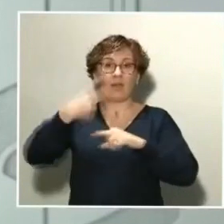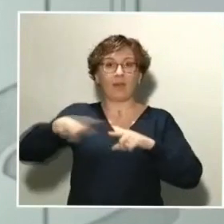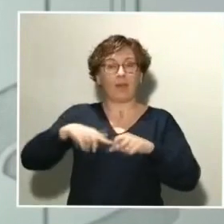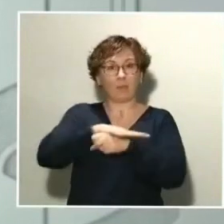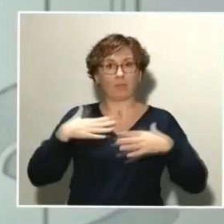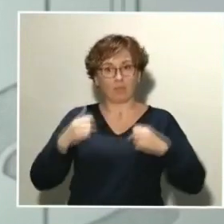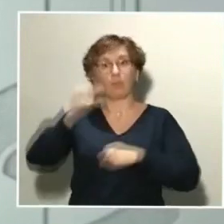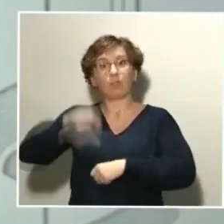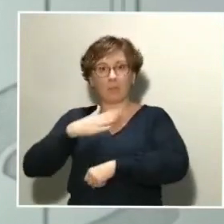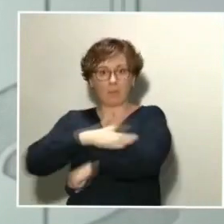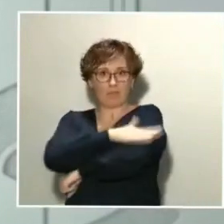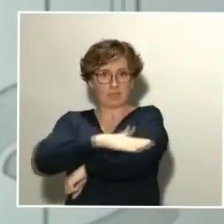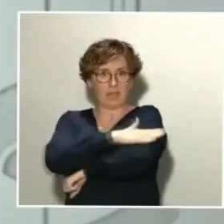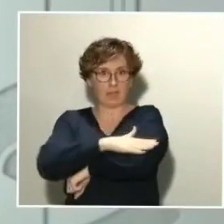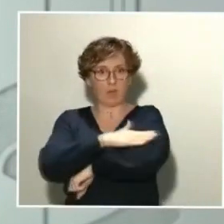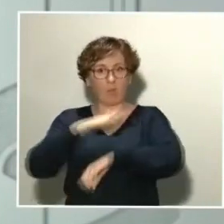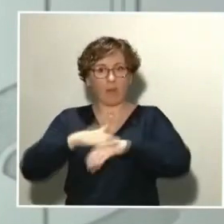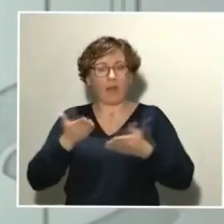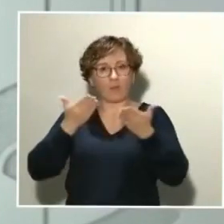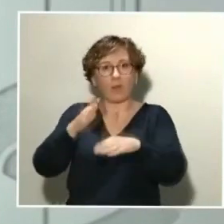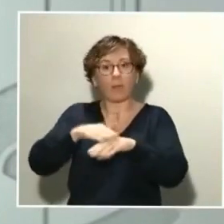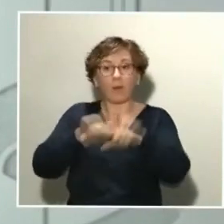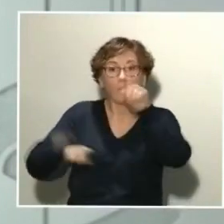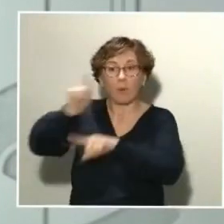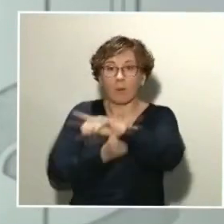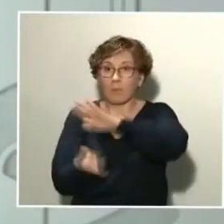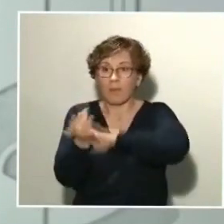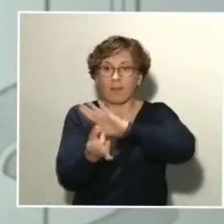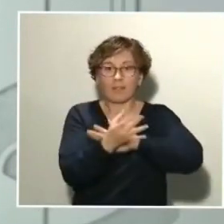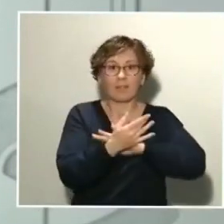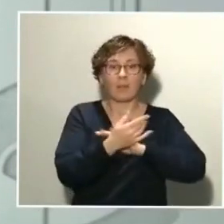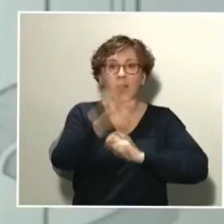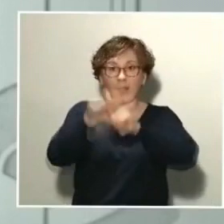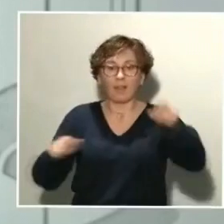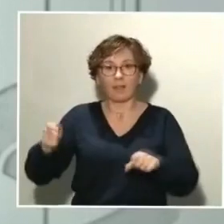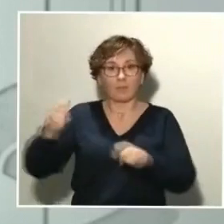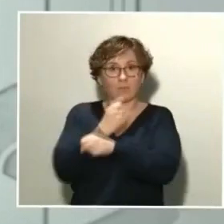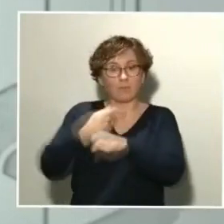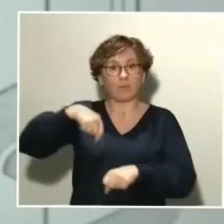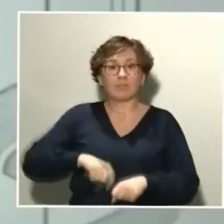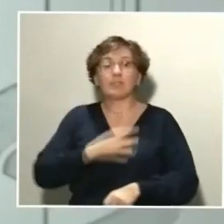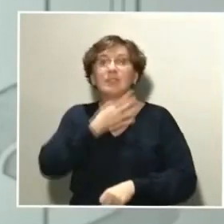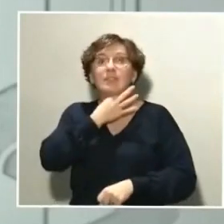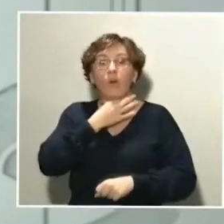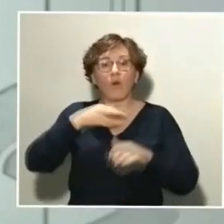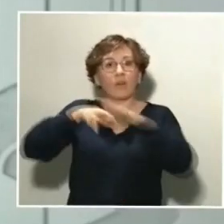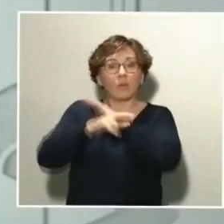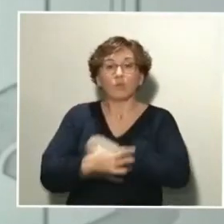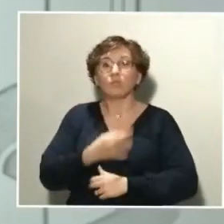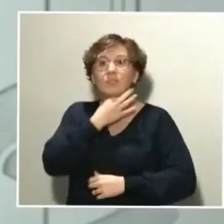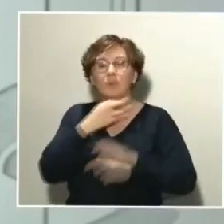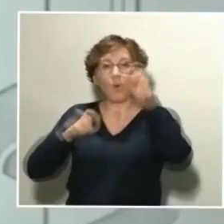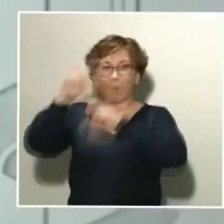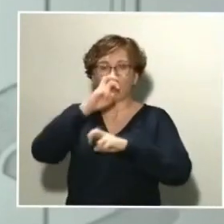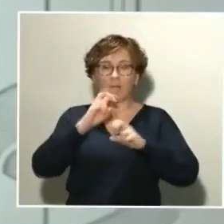solventar estos problemas de estrés límite al que se están sometiendo algunas de ellas. Pero desde luego no es en absoluto generalizable.